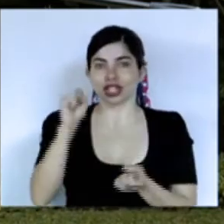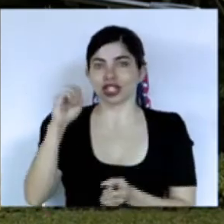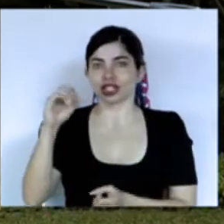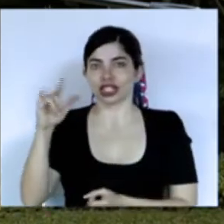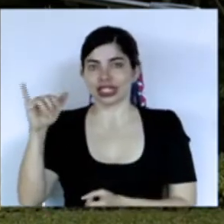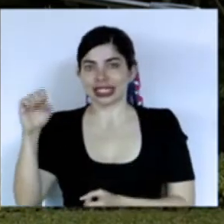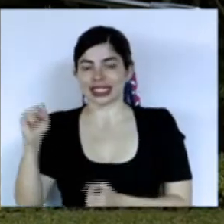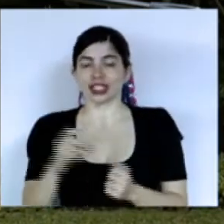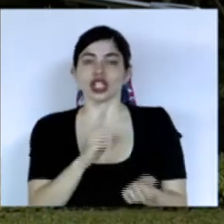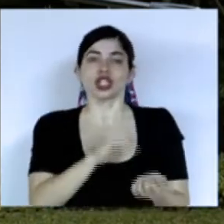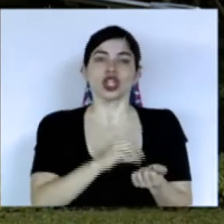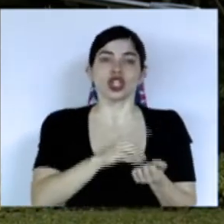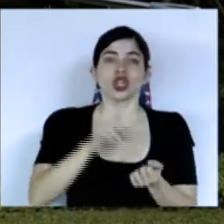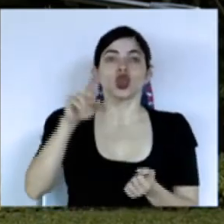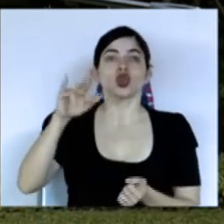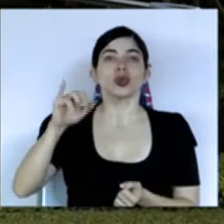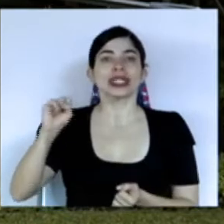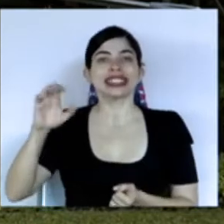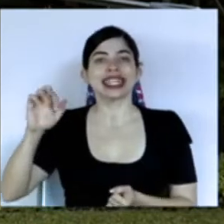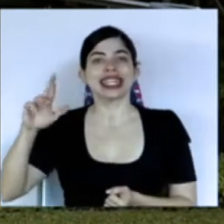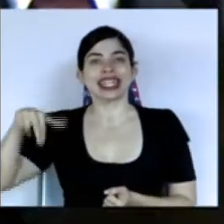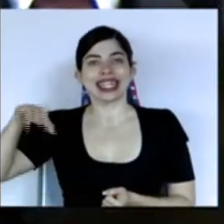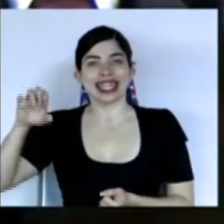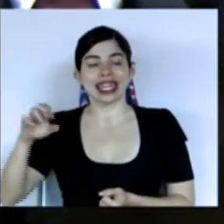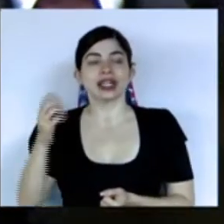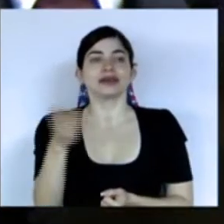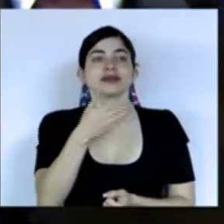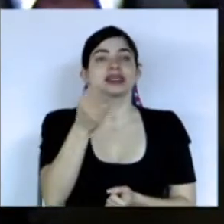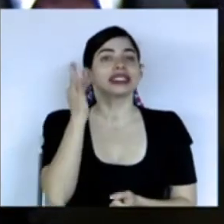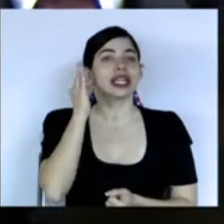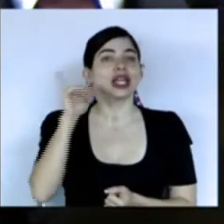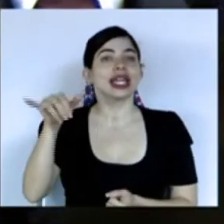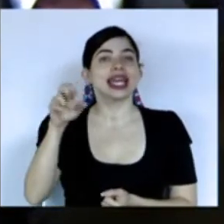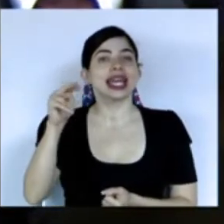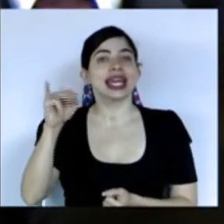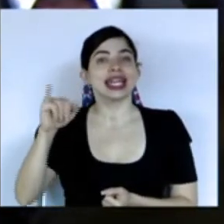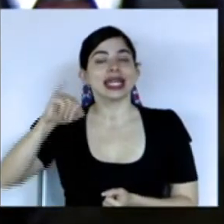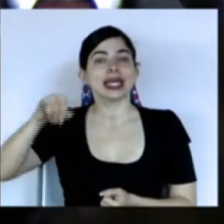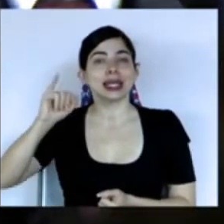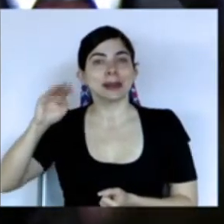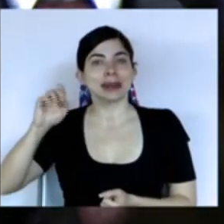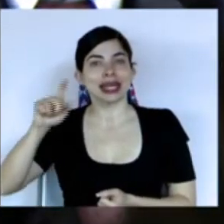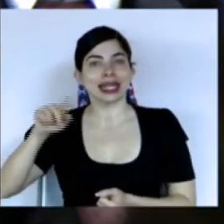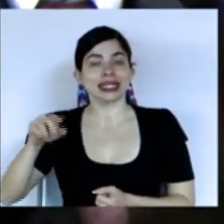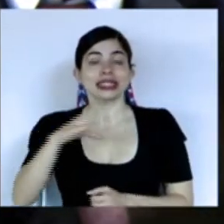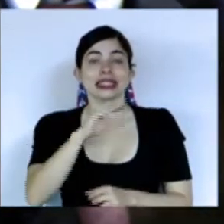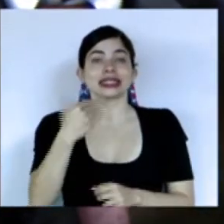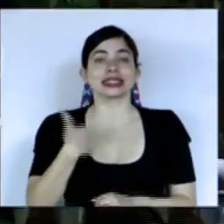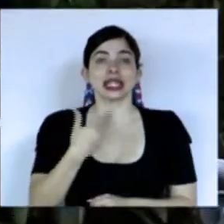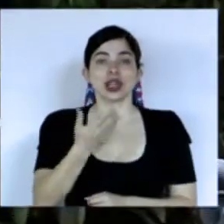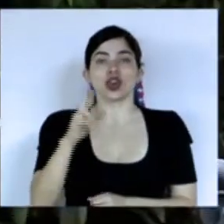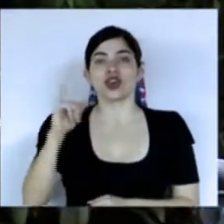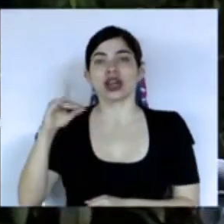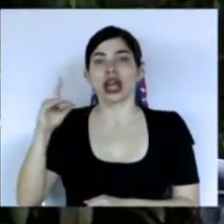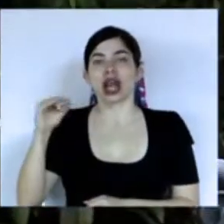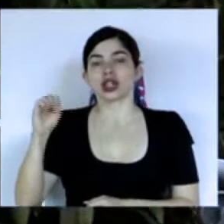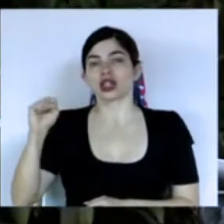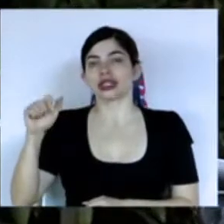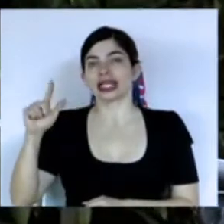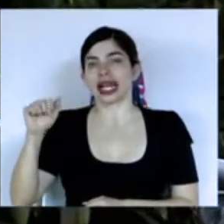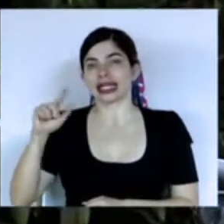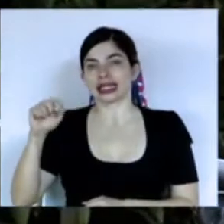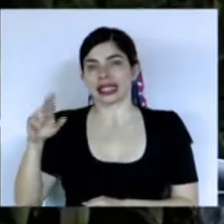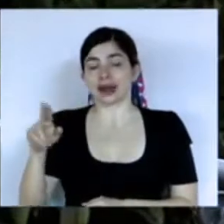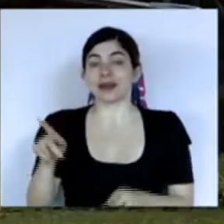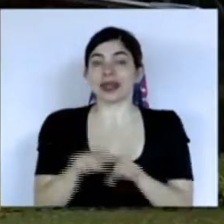Luis Enrique Fernández a la señora Jenny Jiménez y al señor Ricardo Salazar también de forma